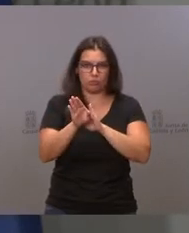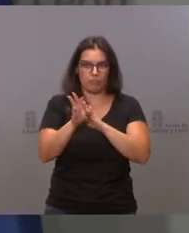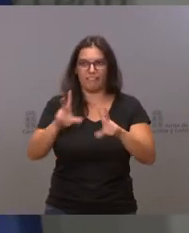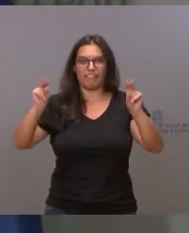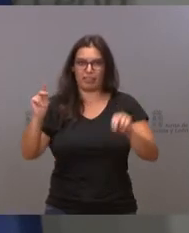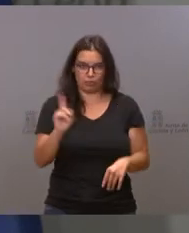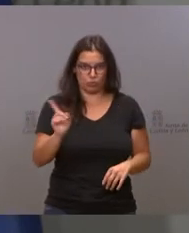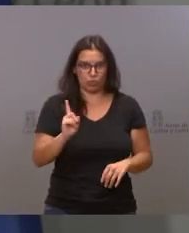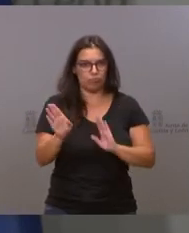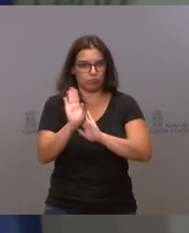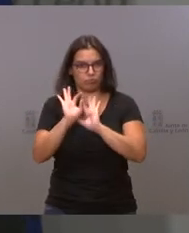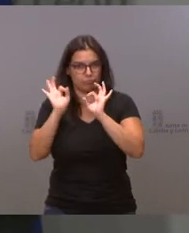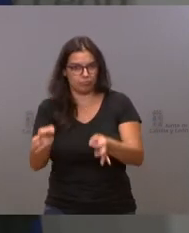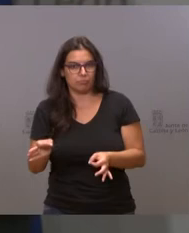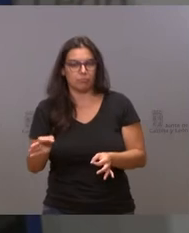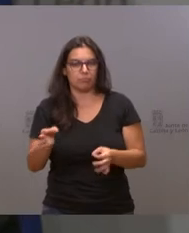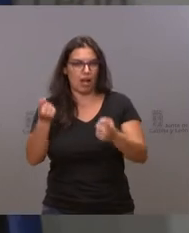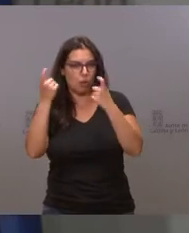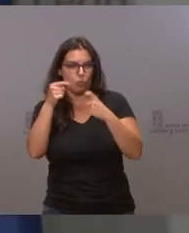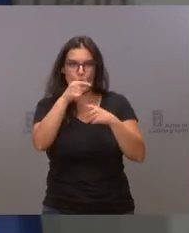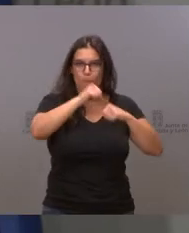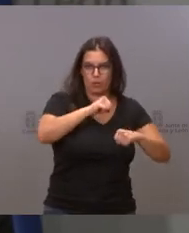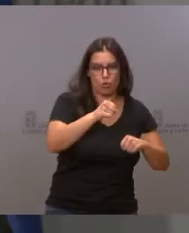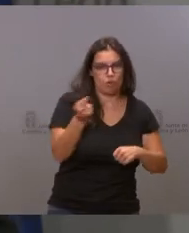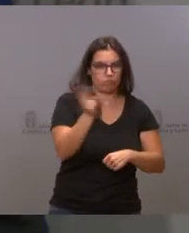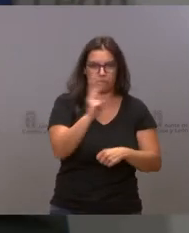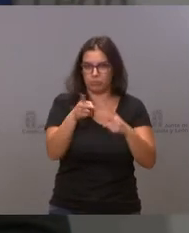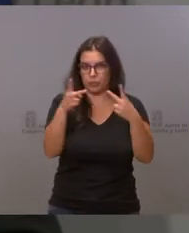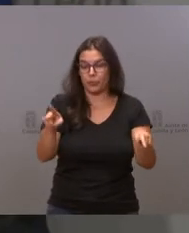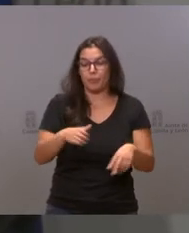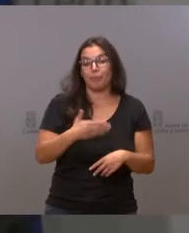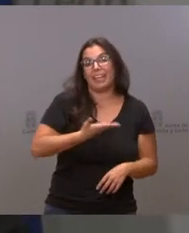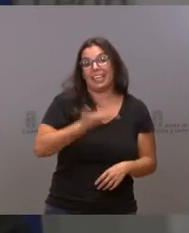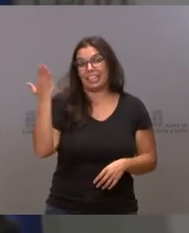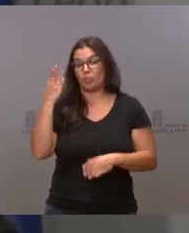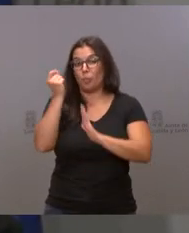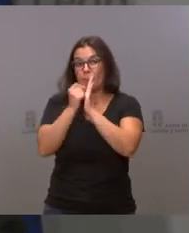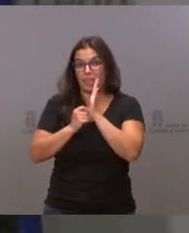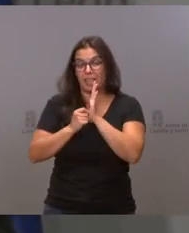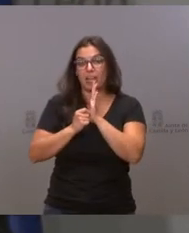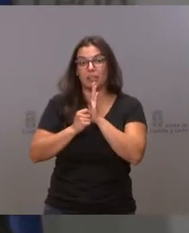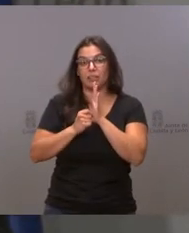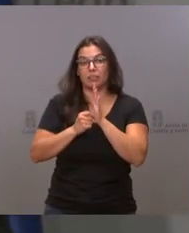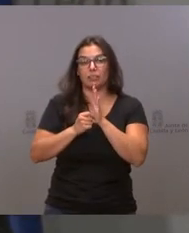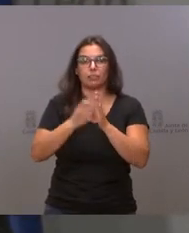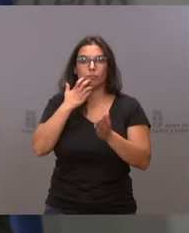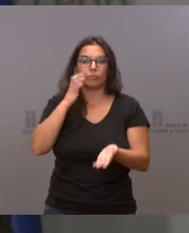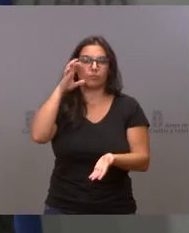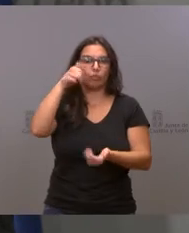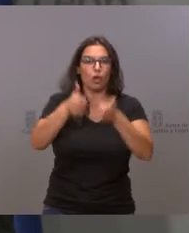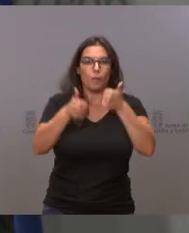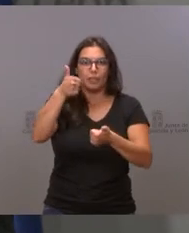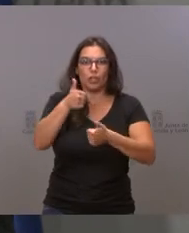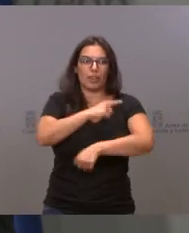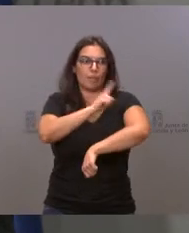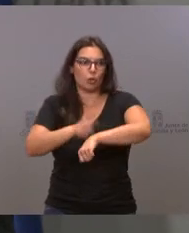vigor y el resto de medidas que dependen, básicamente, de las competiciones deportivas de alto nivel,